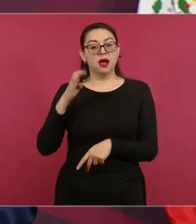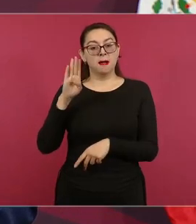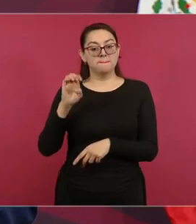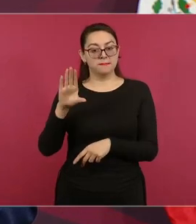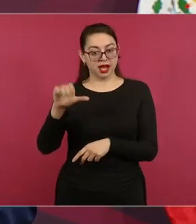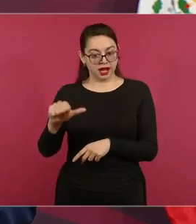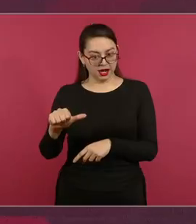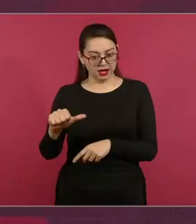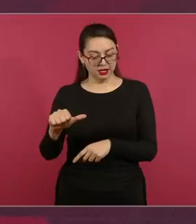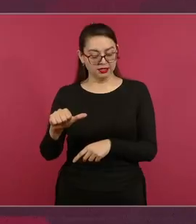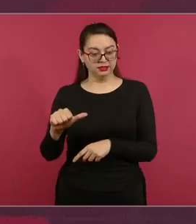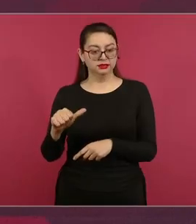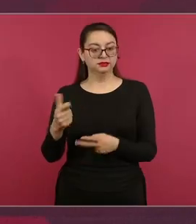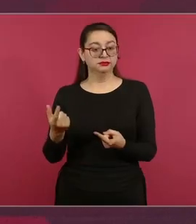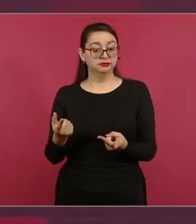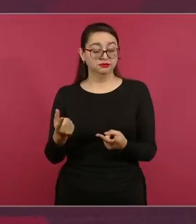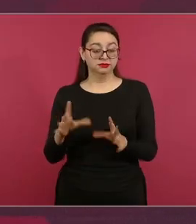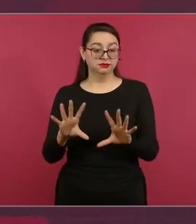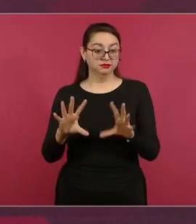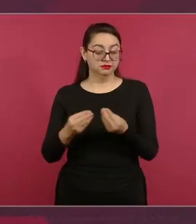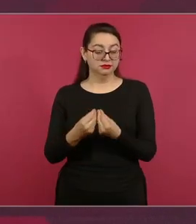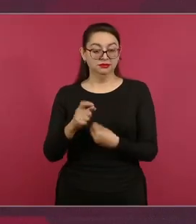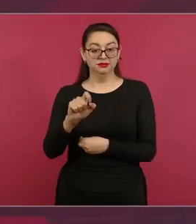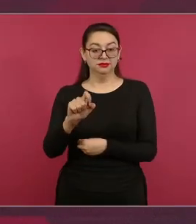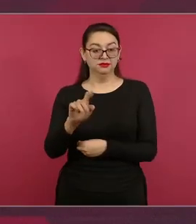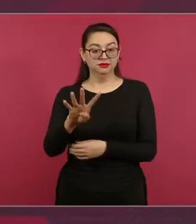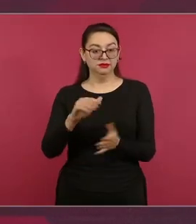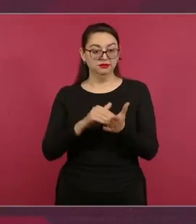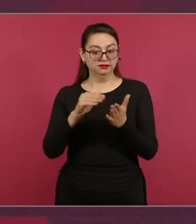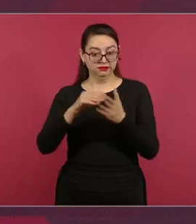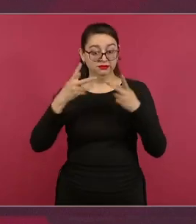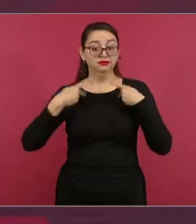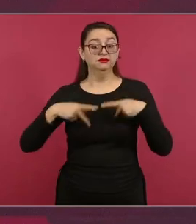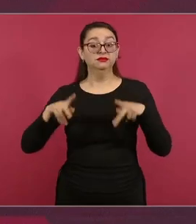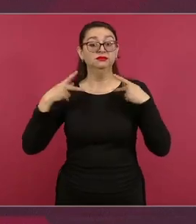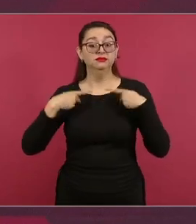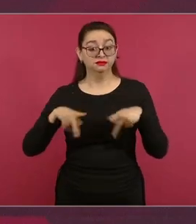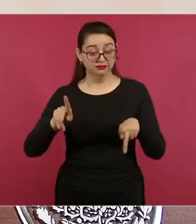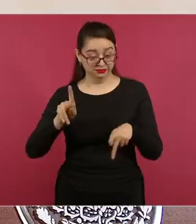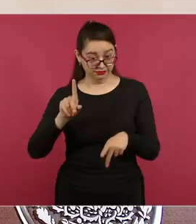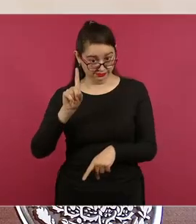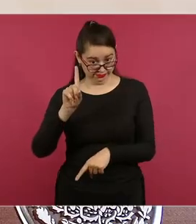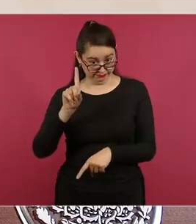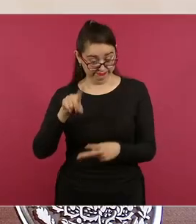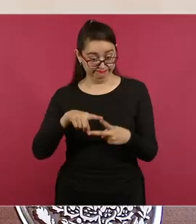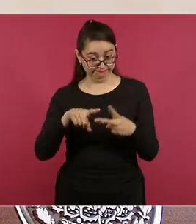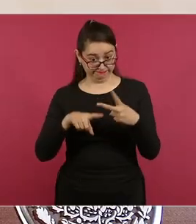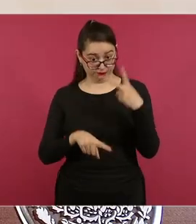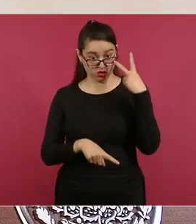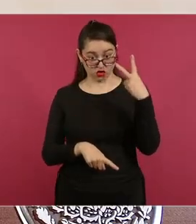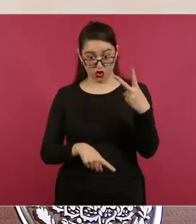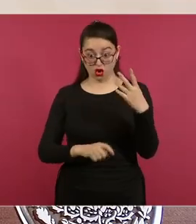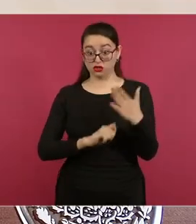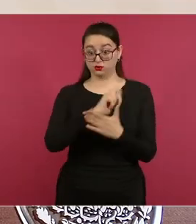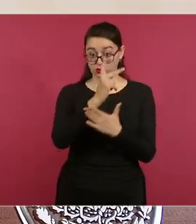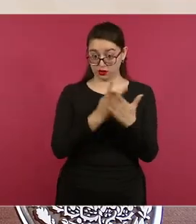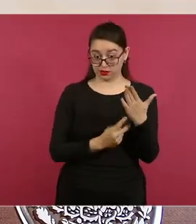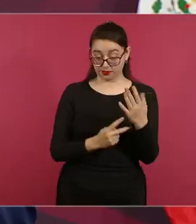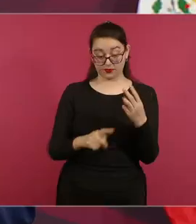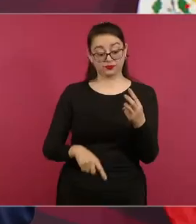Ahí nada más son 24 millones de beneficiarios, son